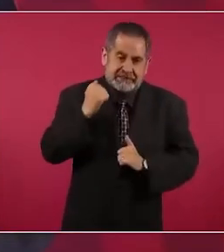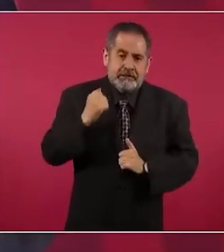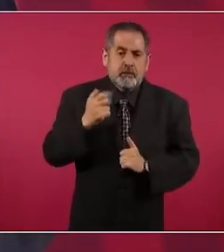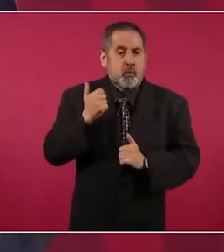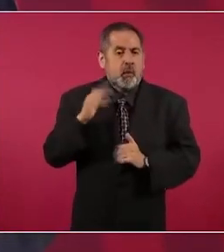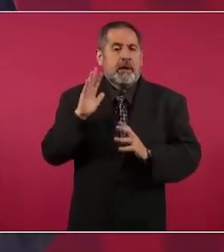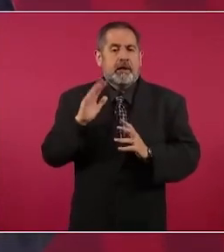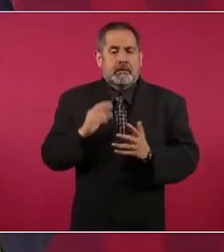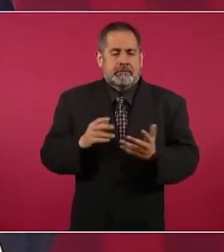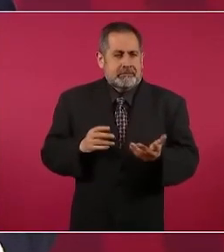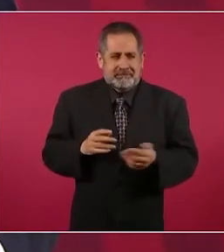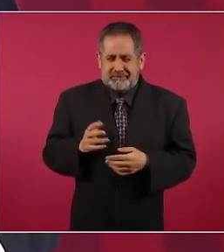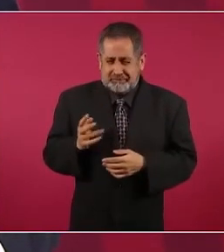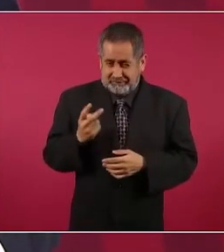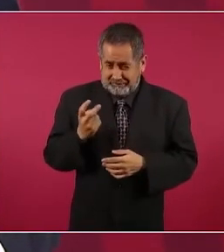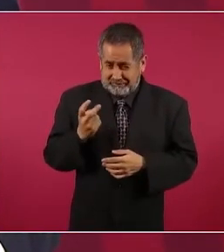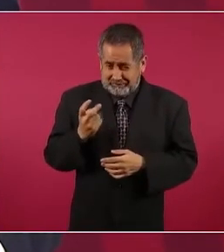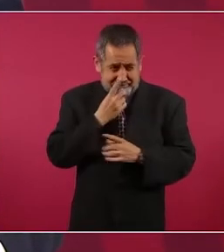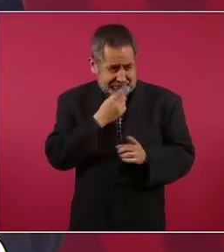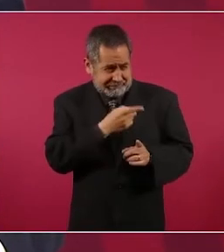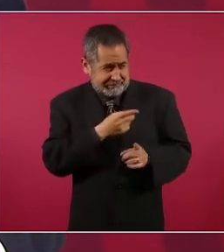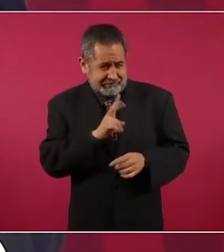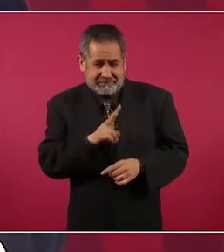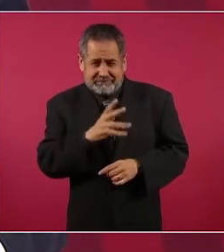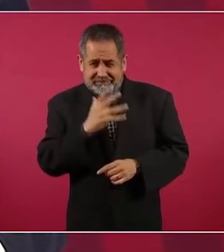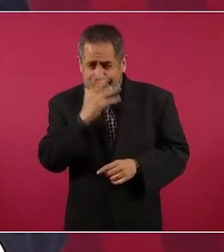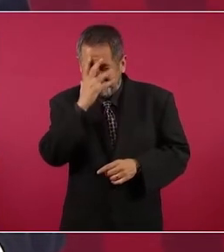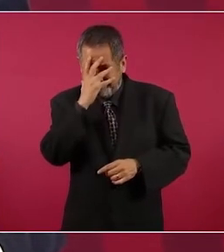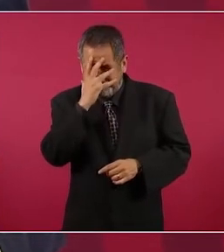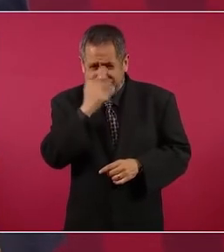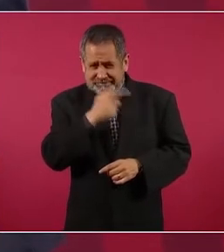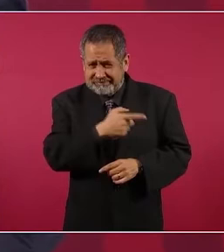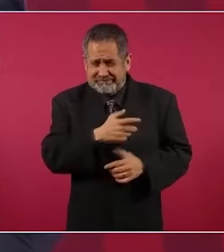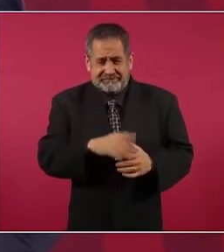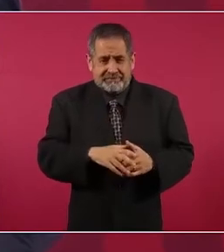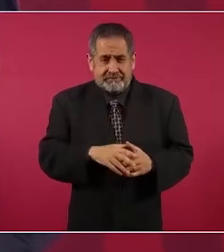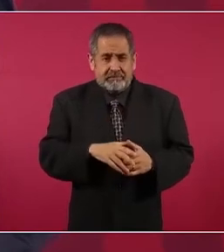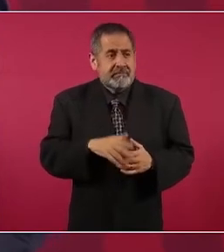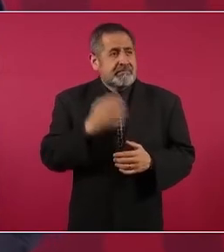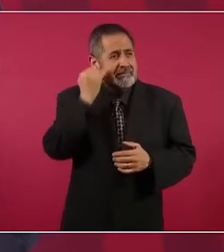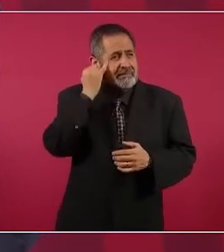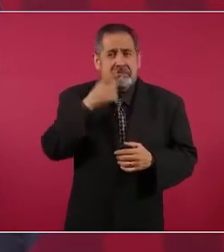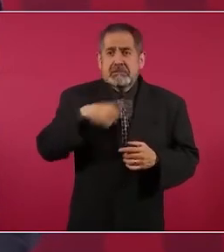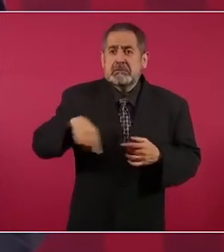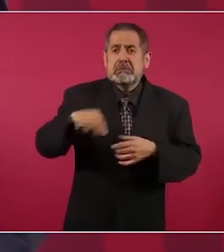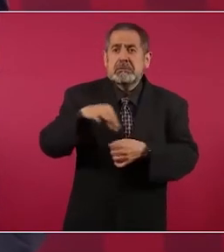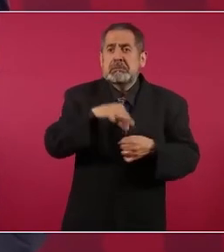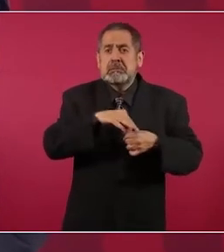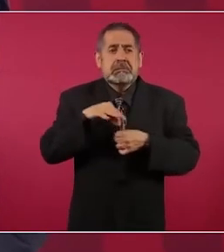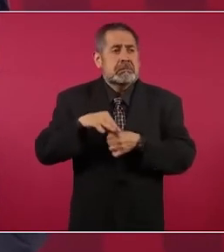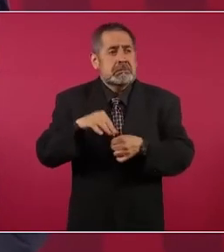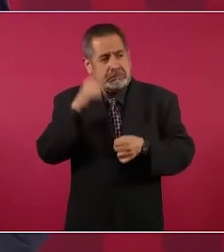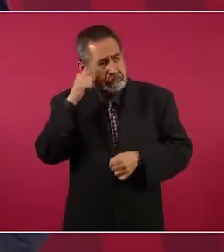qué vergüenza para los que votaron por él.